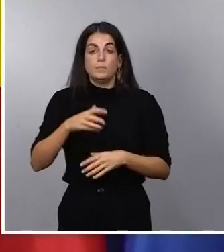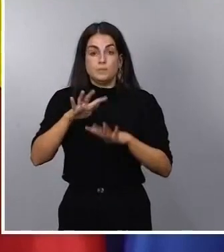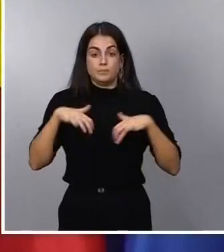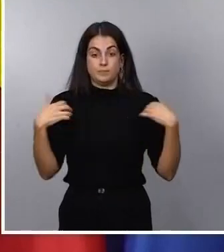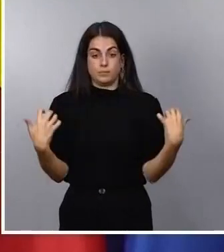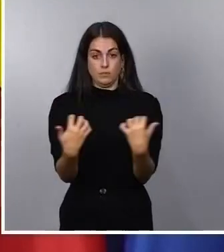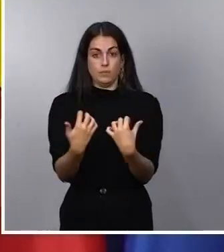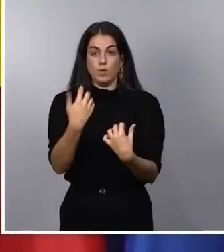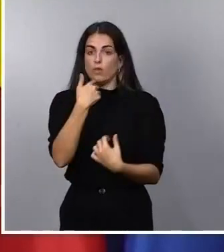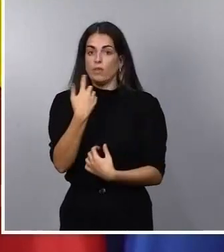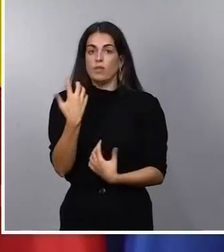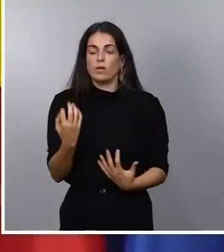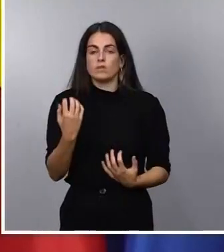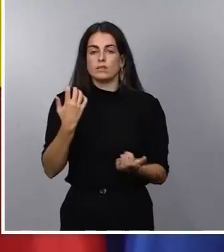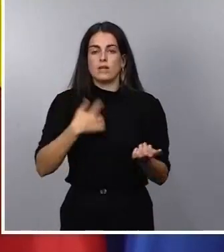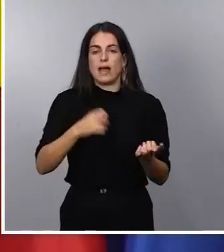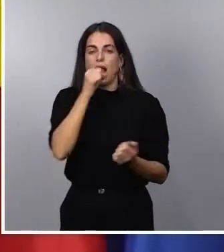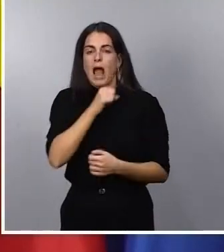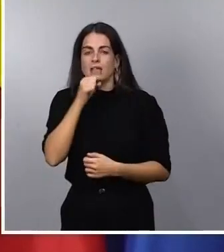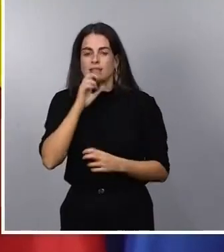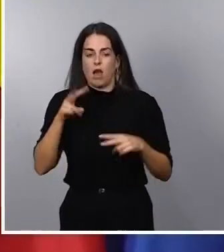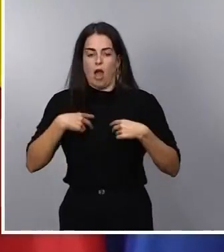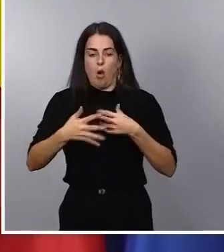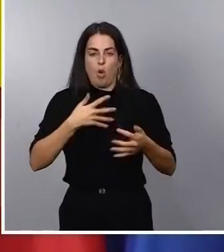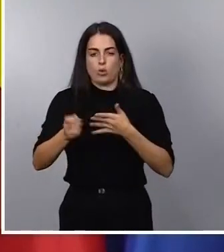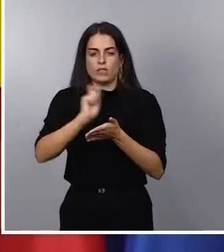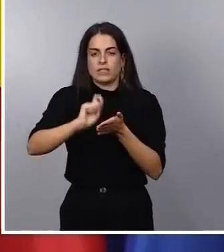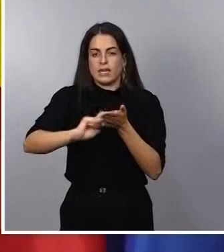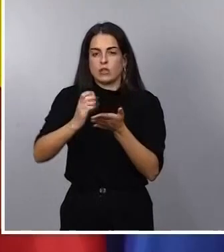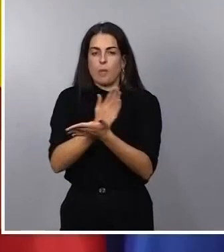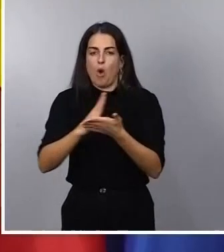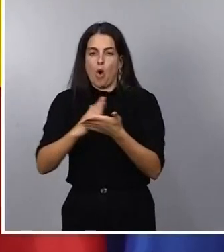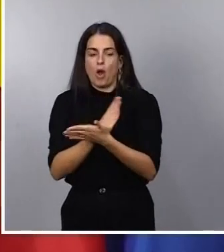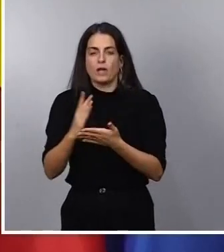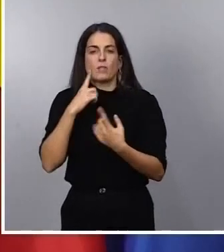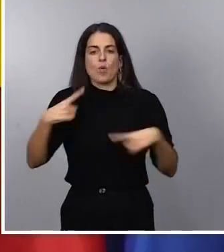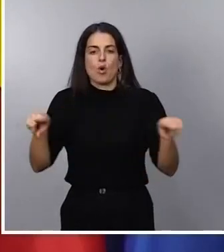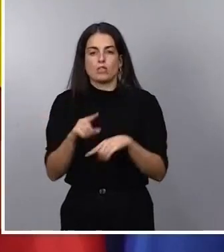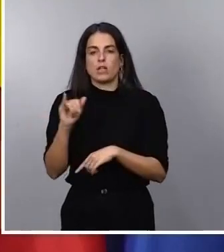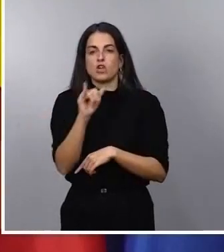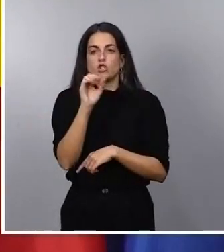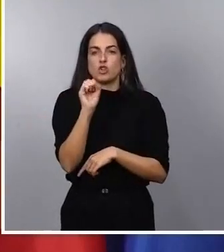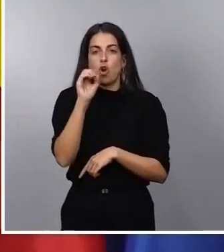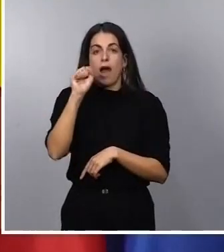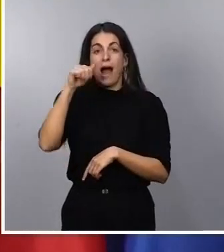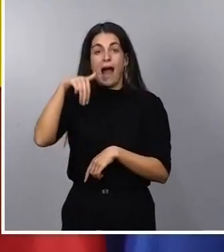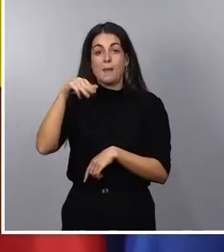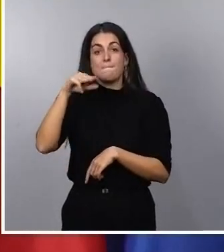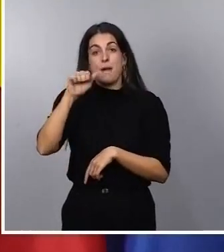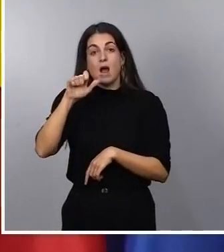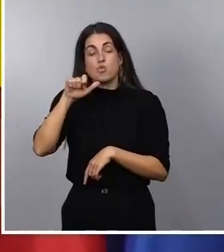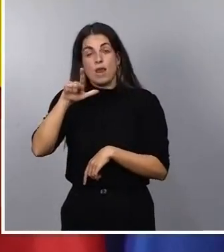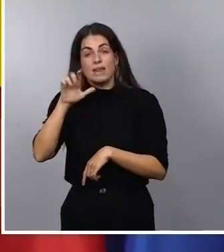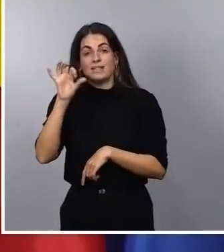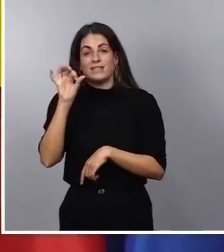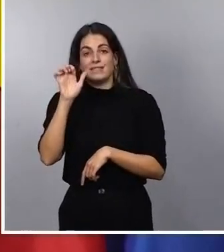cantautor, compositor, actor, escritor, poeta y músico Joan Manuel Serrat. Se trata de la gran cruz de la orden civil de Alfonso